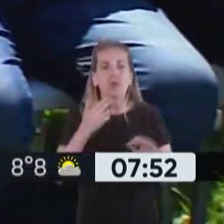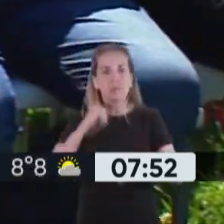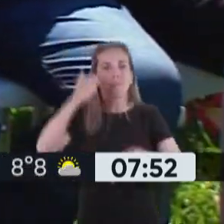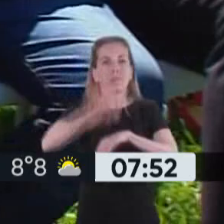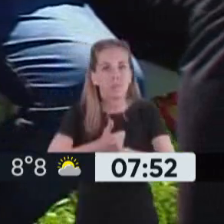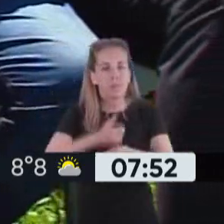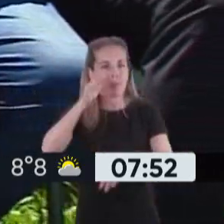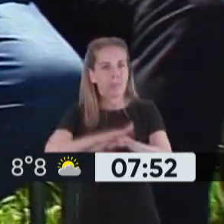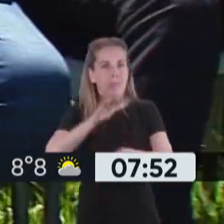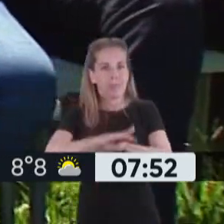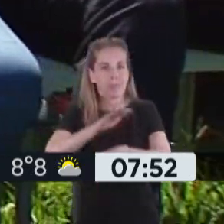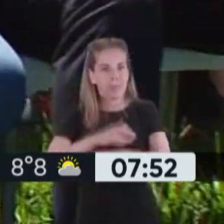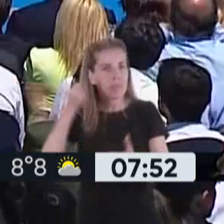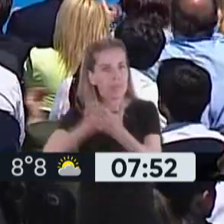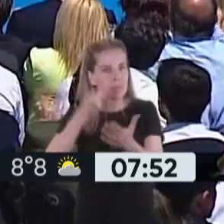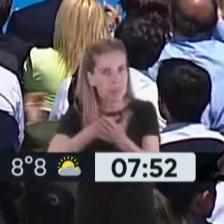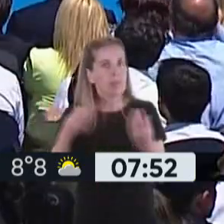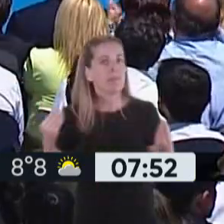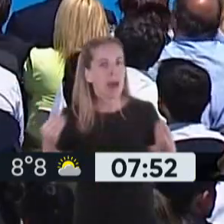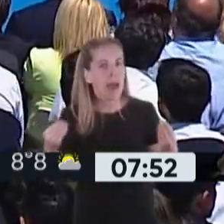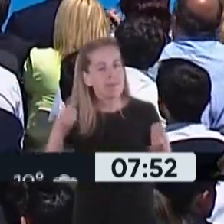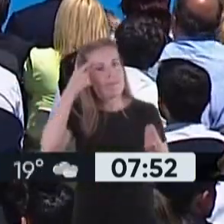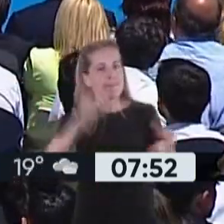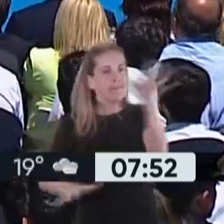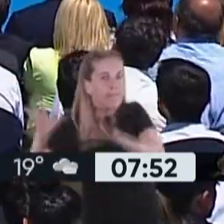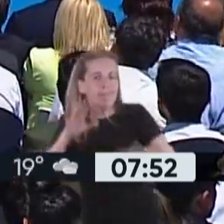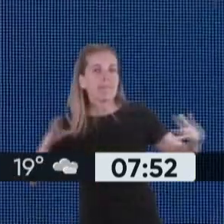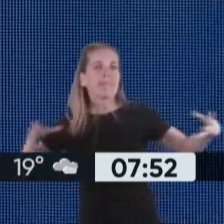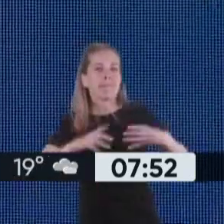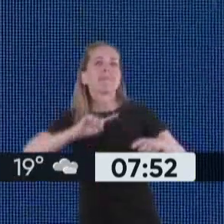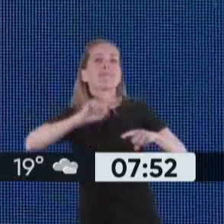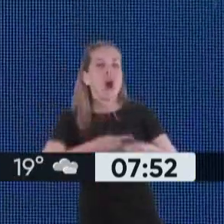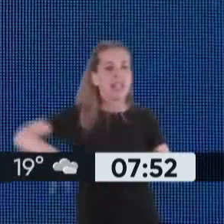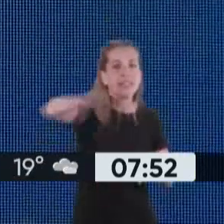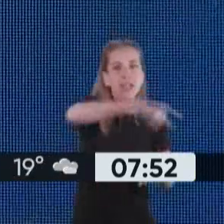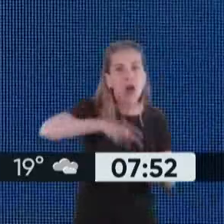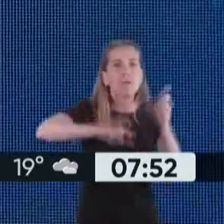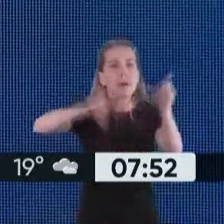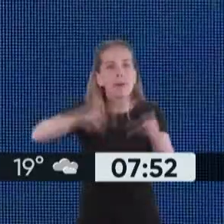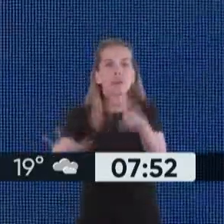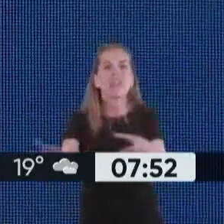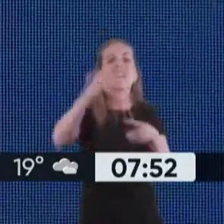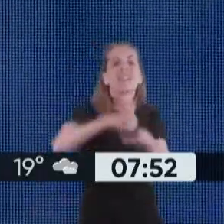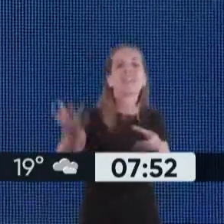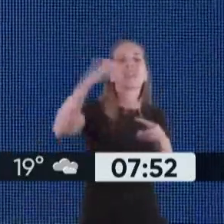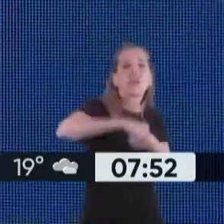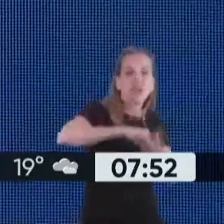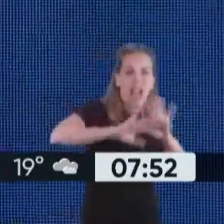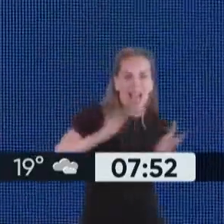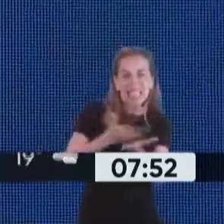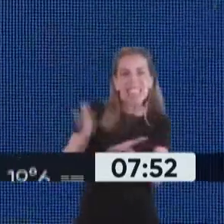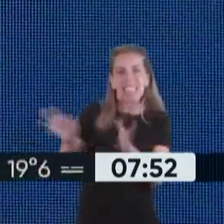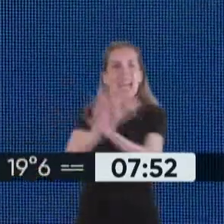frente para ordenar nuestra fuerza política que a todos incluya, que a nadie excluya,